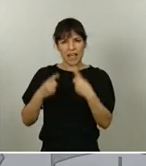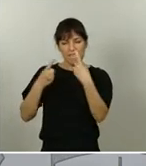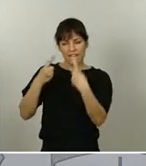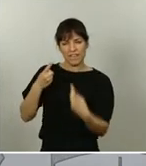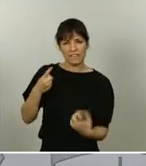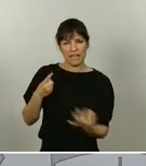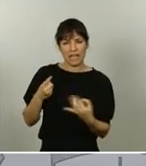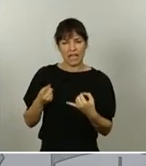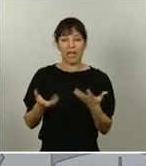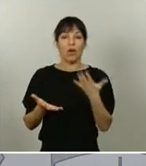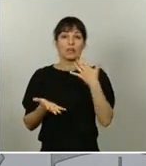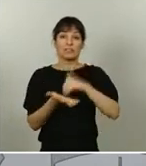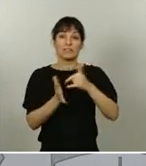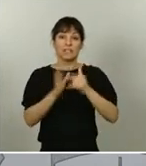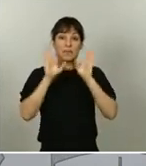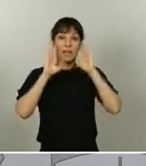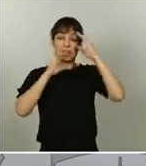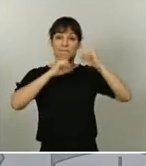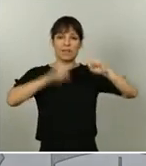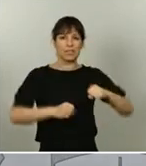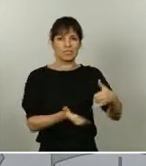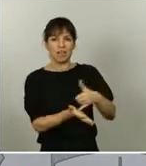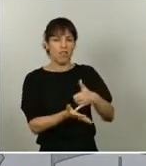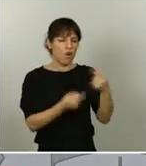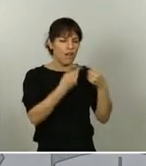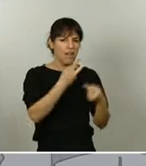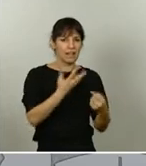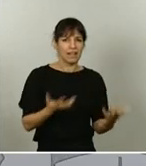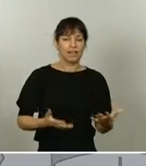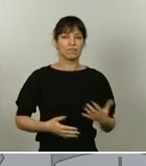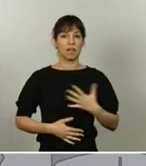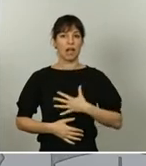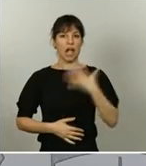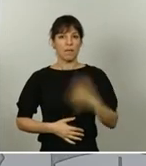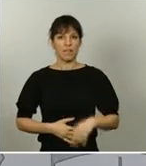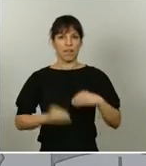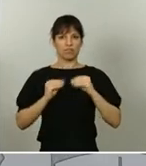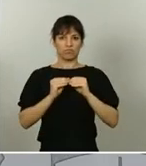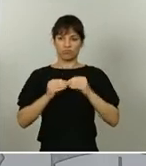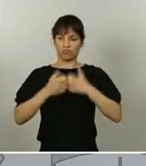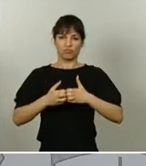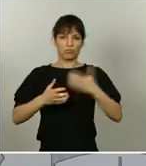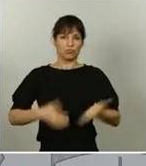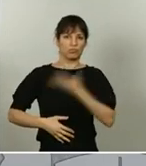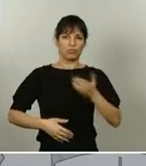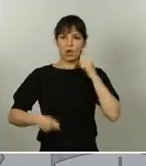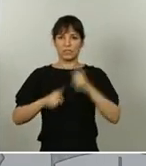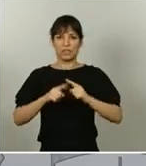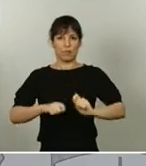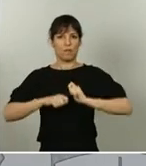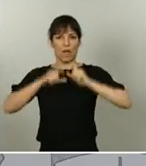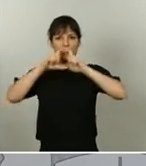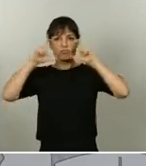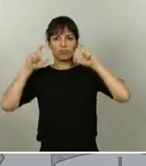de mayores, de nuestra capacidad industrial para dotarnos de equipos y también de atención y protección. Debemos